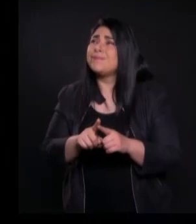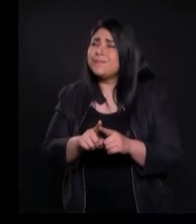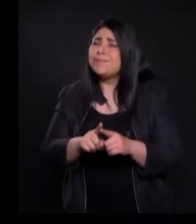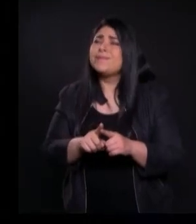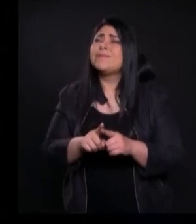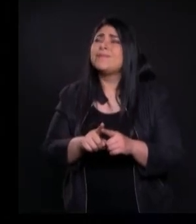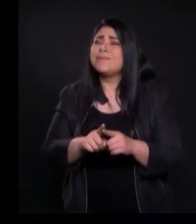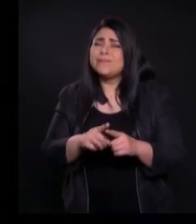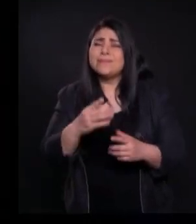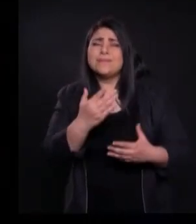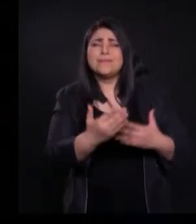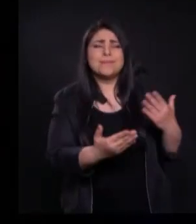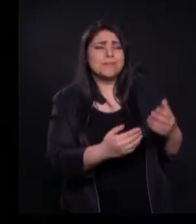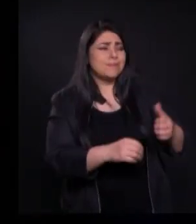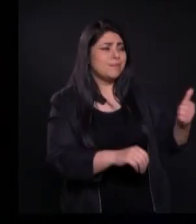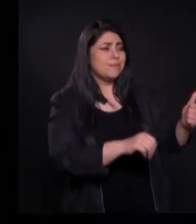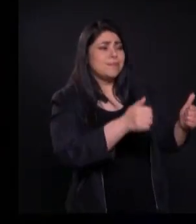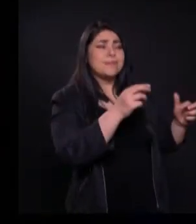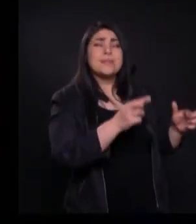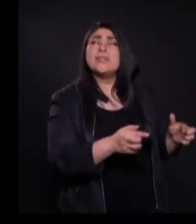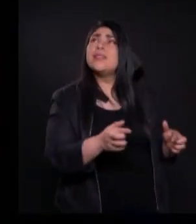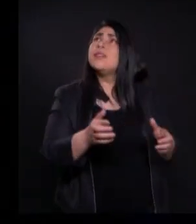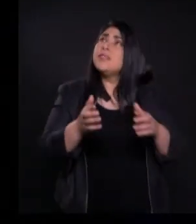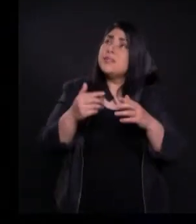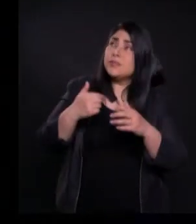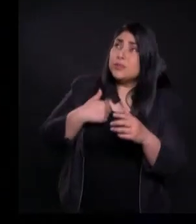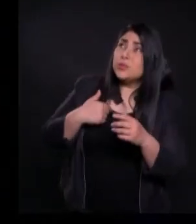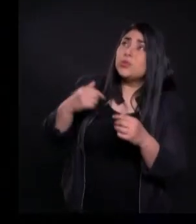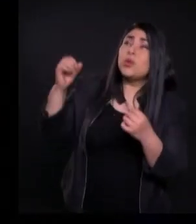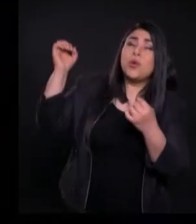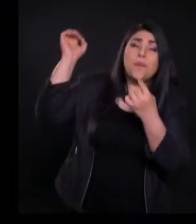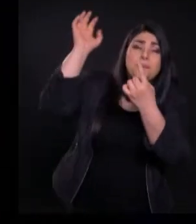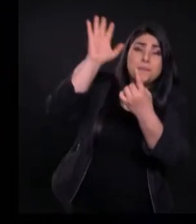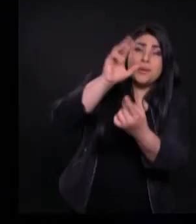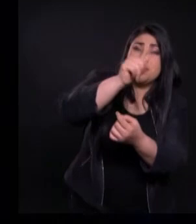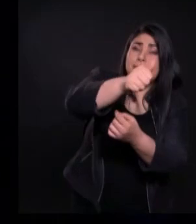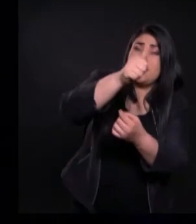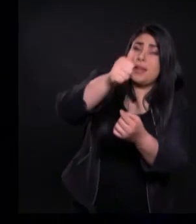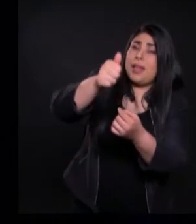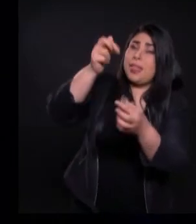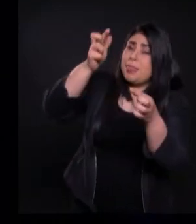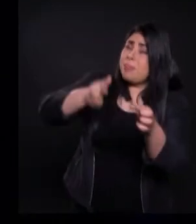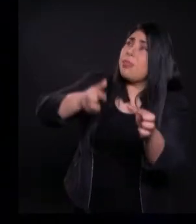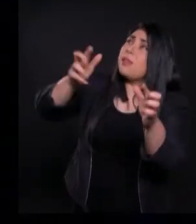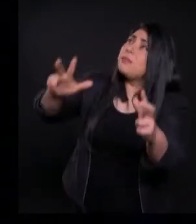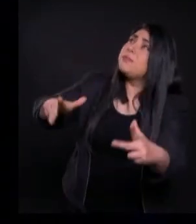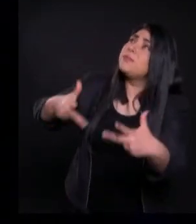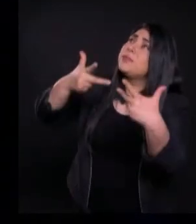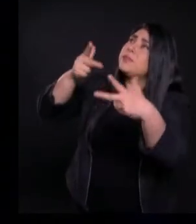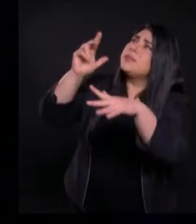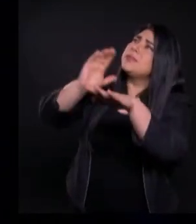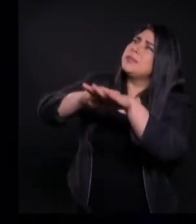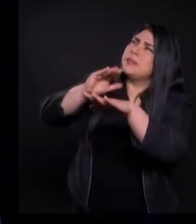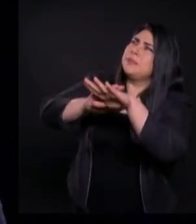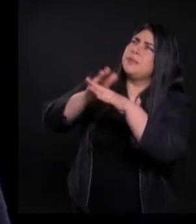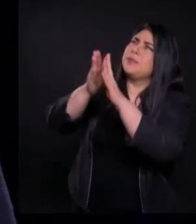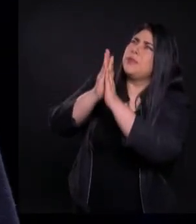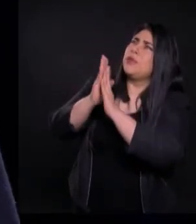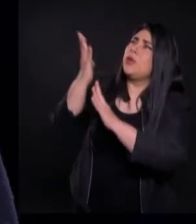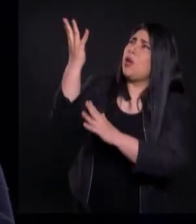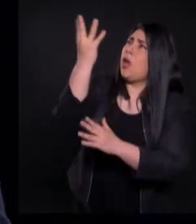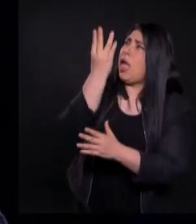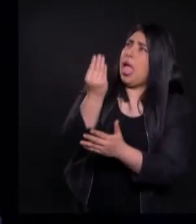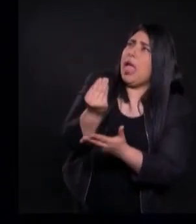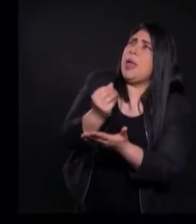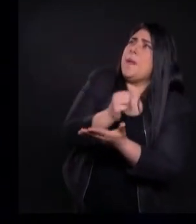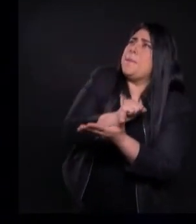nos Rodean Yo bendigo A cada una De estas Personas Que están Hoy acá Señor Conectadas Y te pido Que tu Santo Espíritu Sella esta